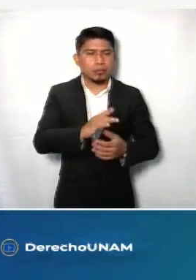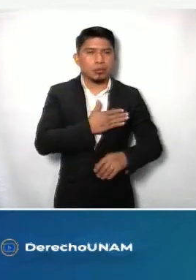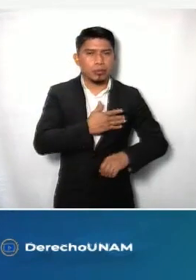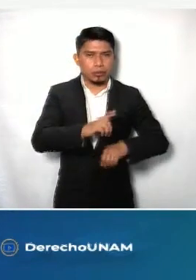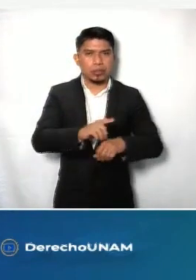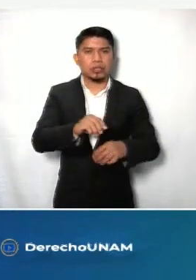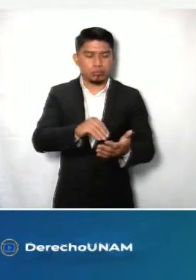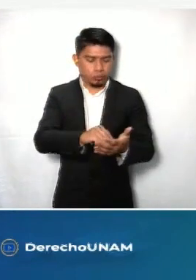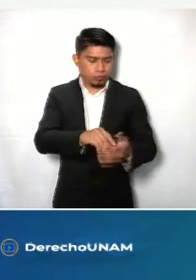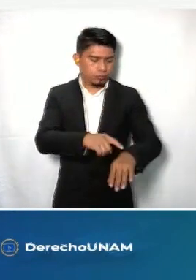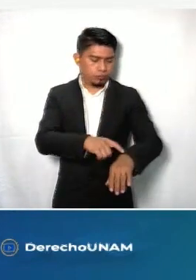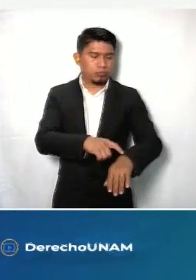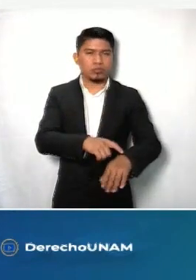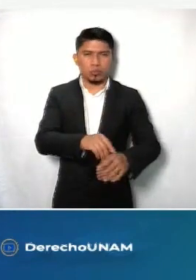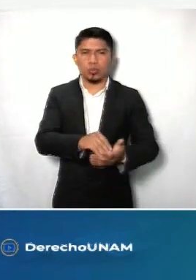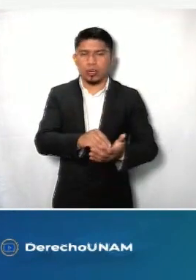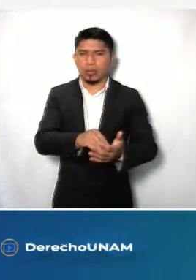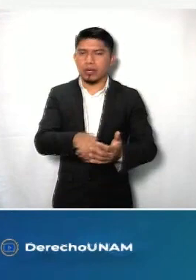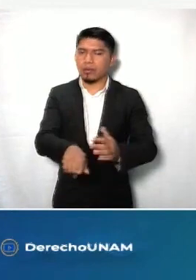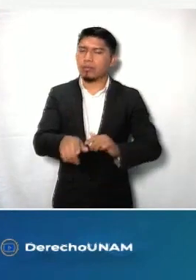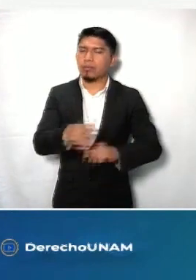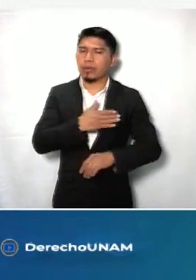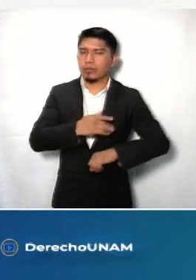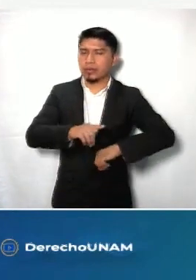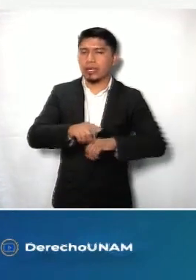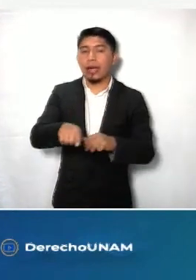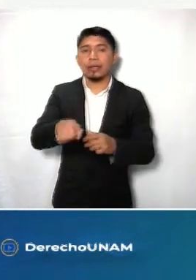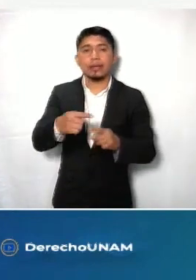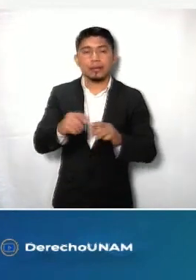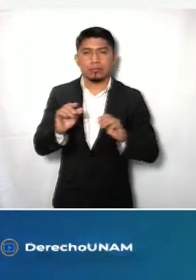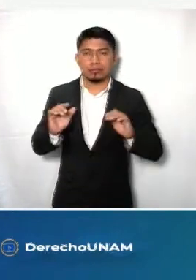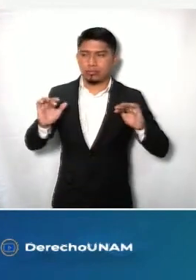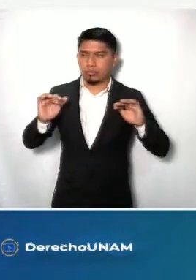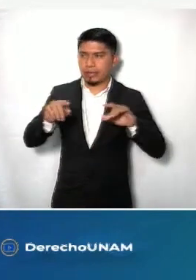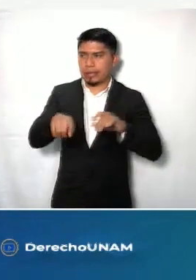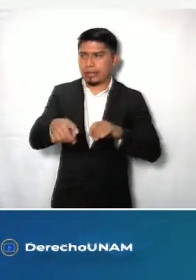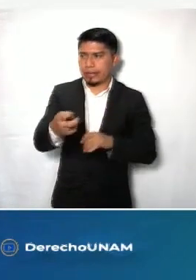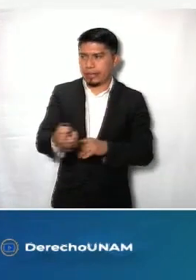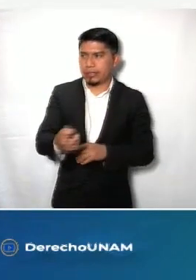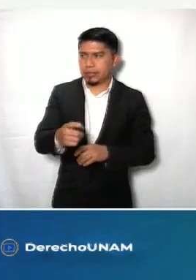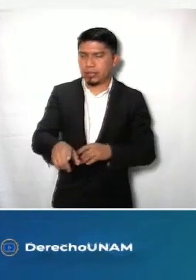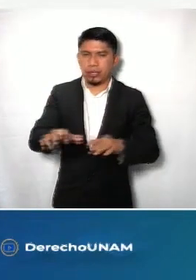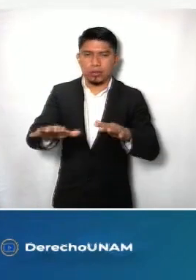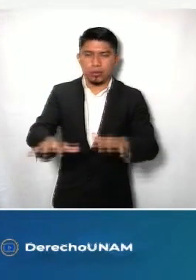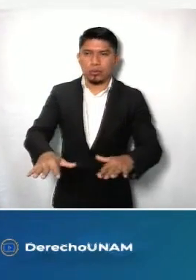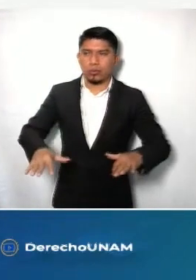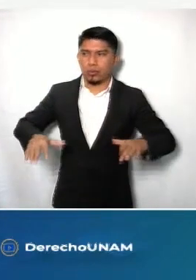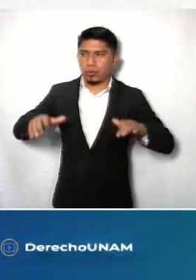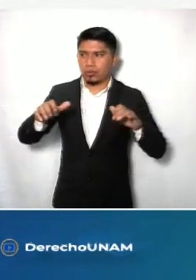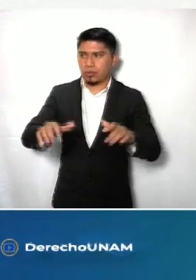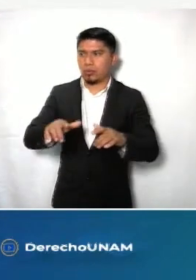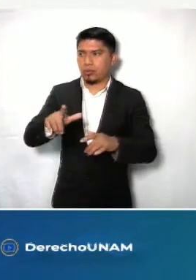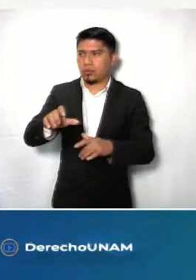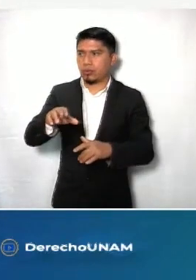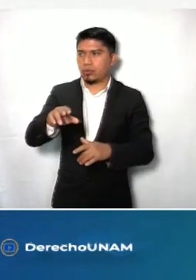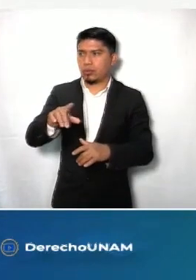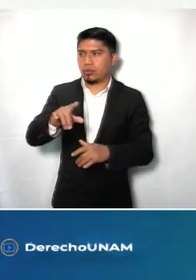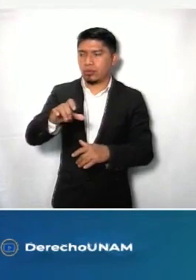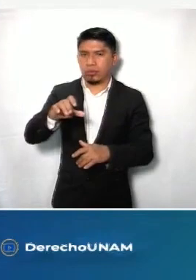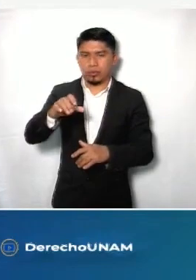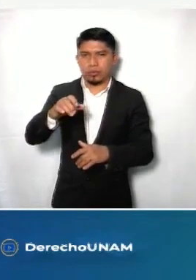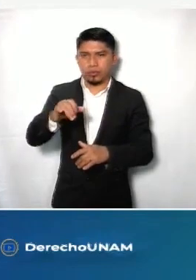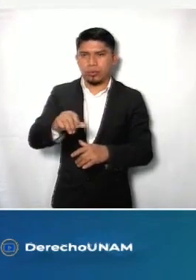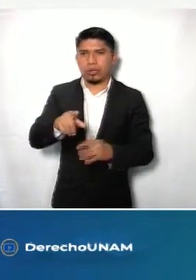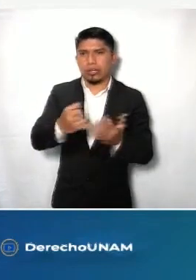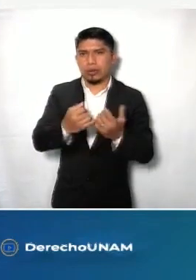buenos días todavía a todas y todos los que están aquí presentes en este magnífico auditorio, el USEM Perlocutor de nuestra querida